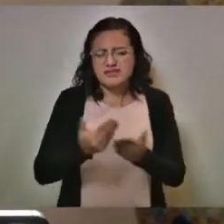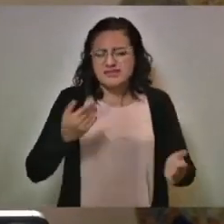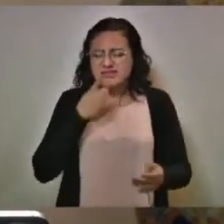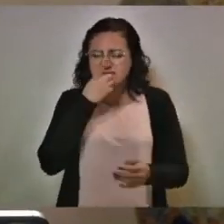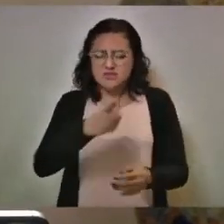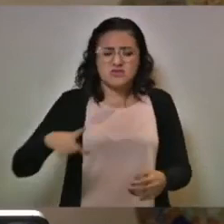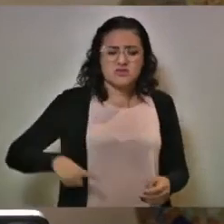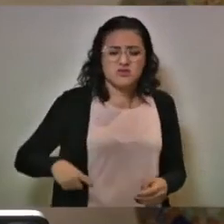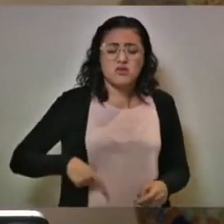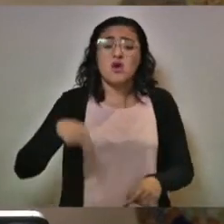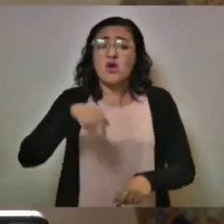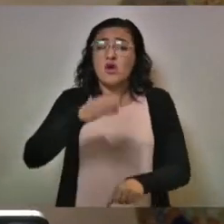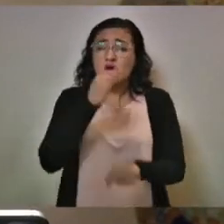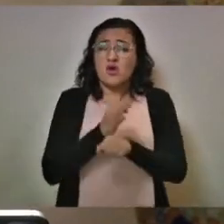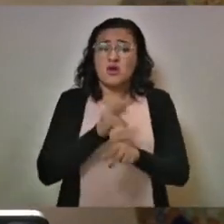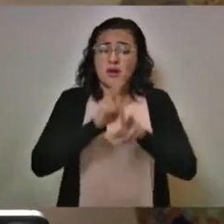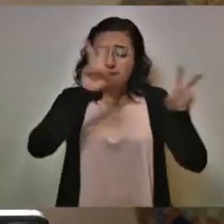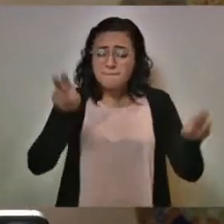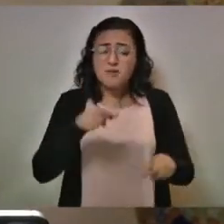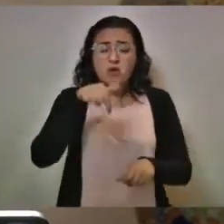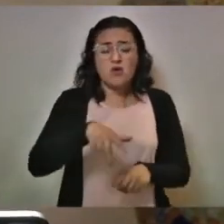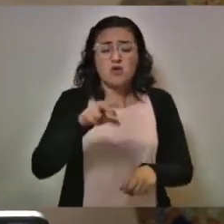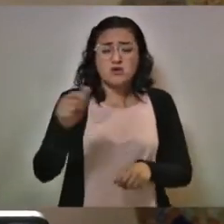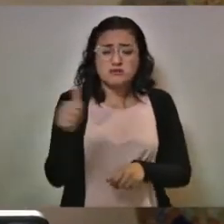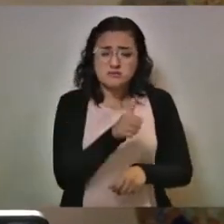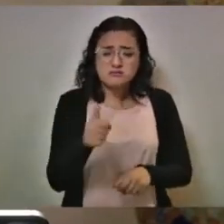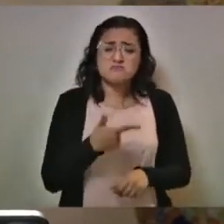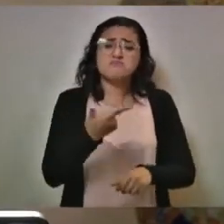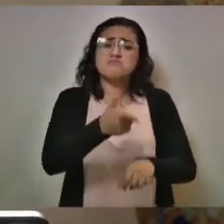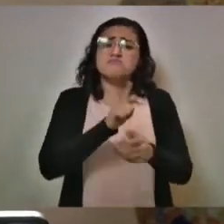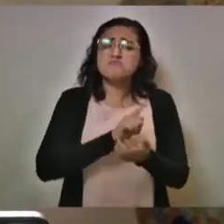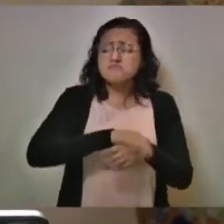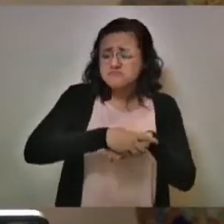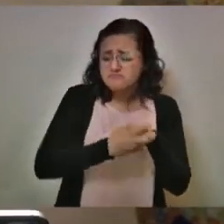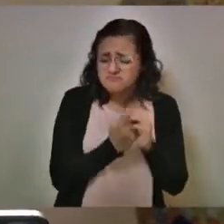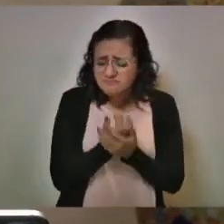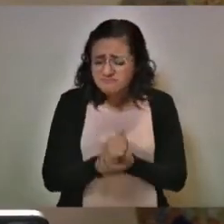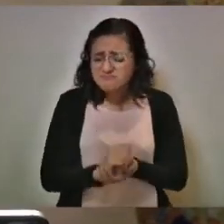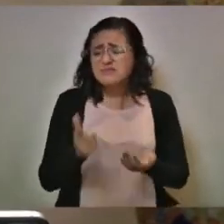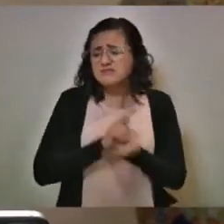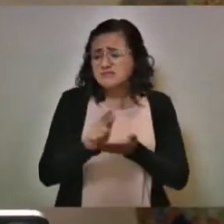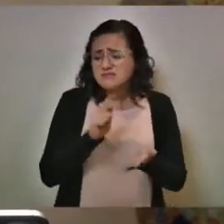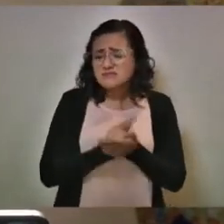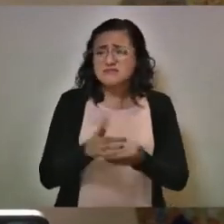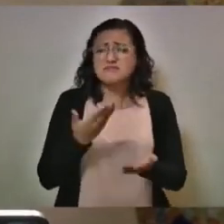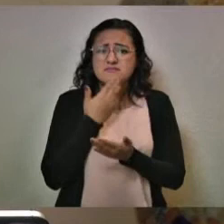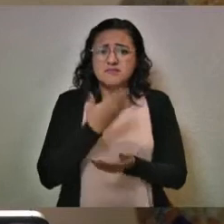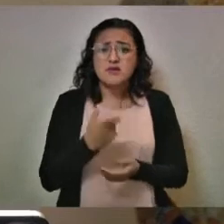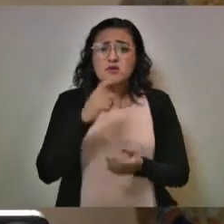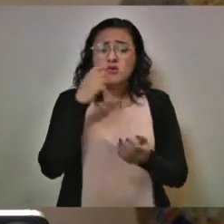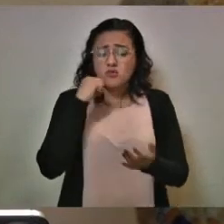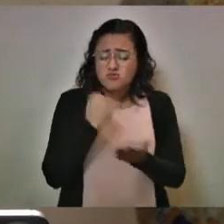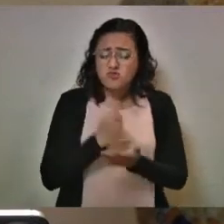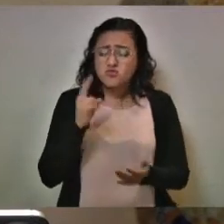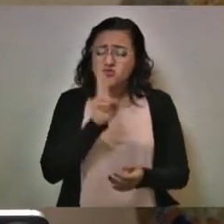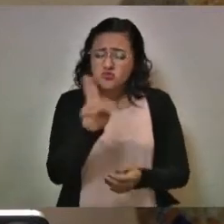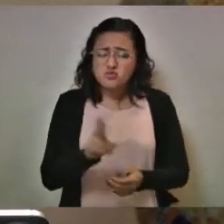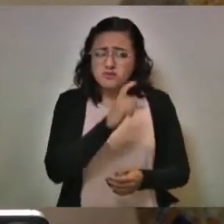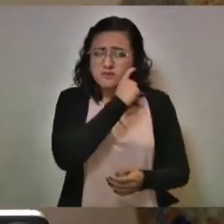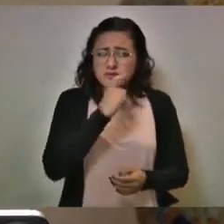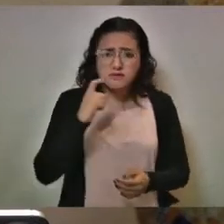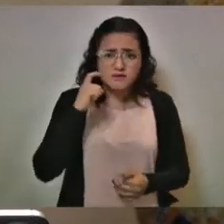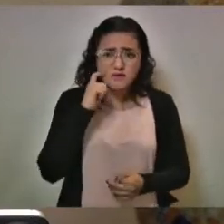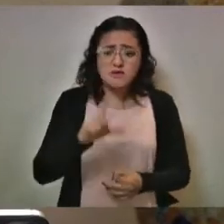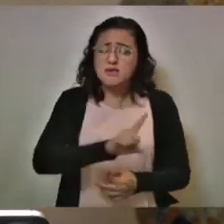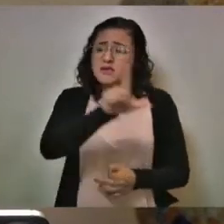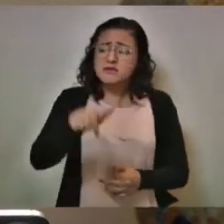el gobernador, continúa el hoy no circula, lavado de manos, uso obligatorio del cubrebocas. Y después, a